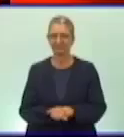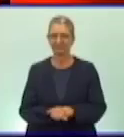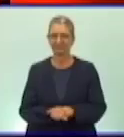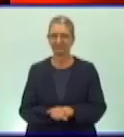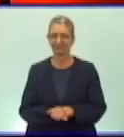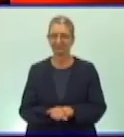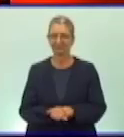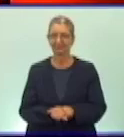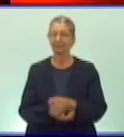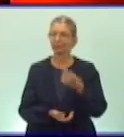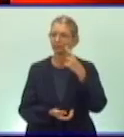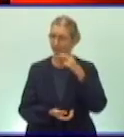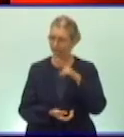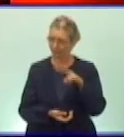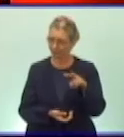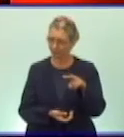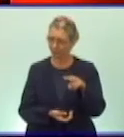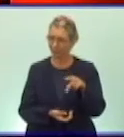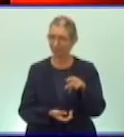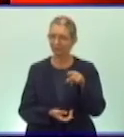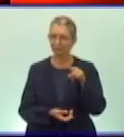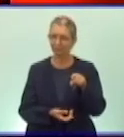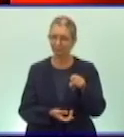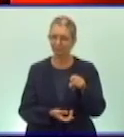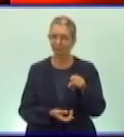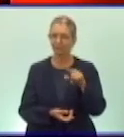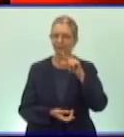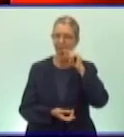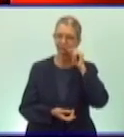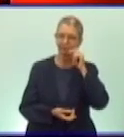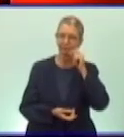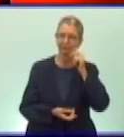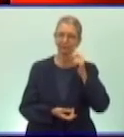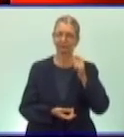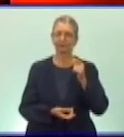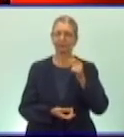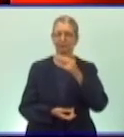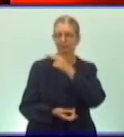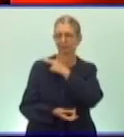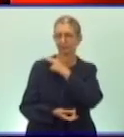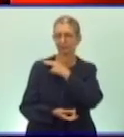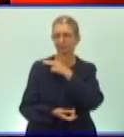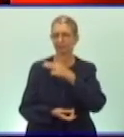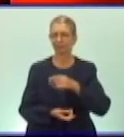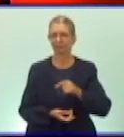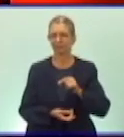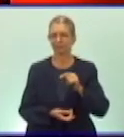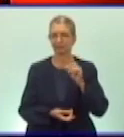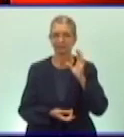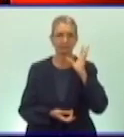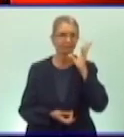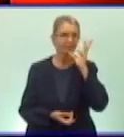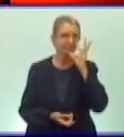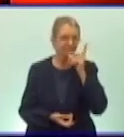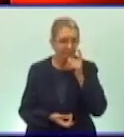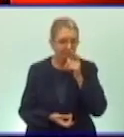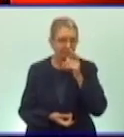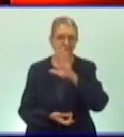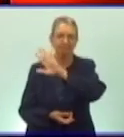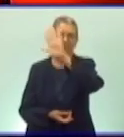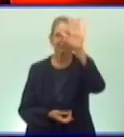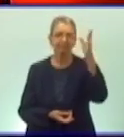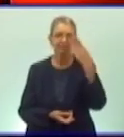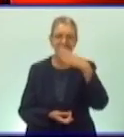observaron como Cristóbal Colón reconoció la belleza del paisaje de Cuba